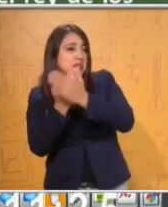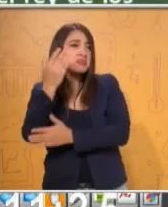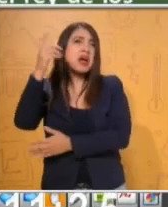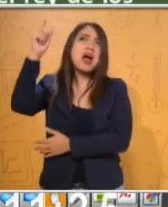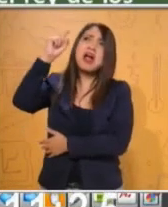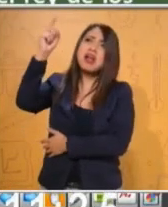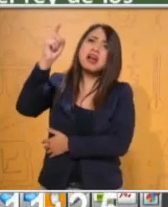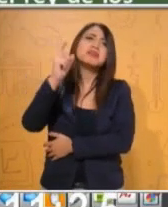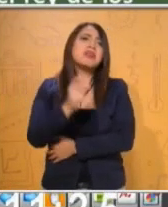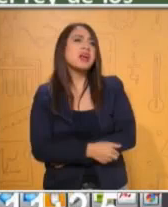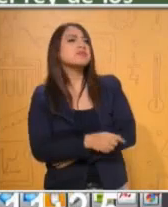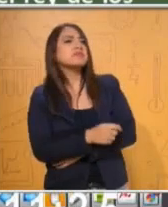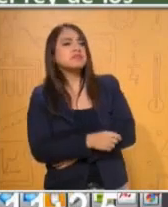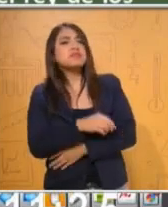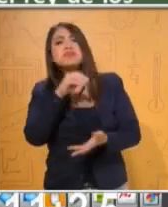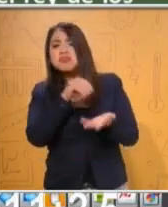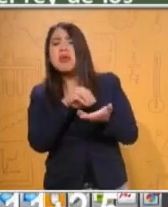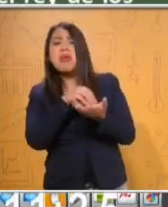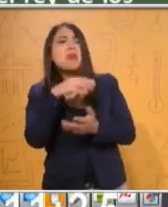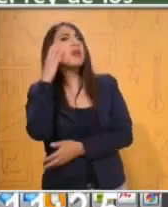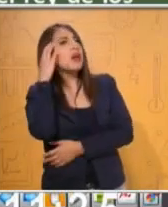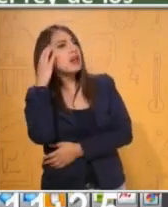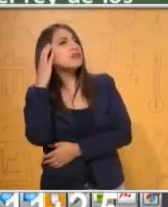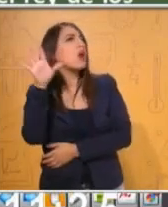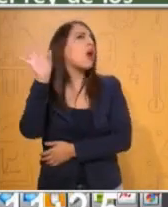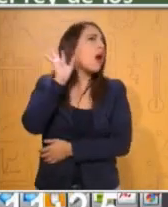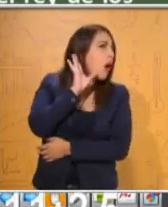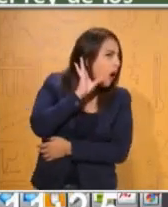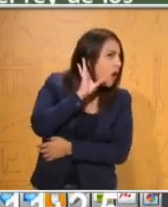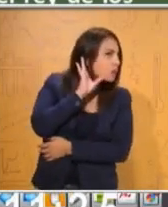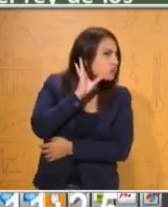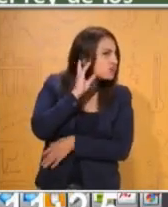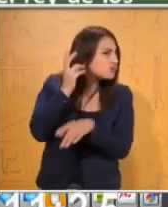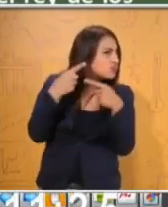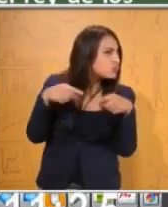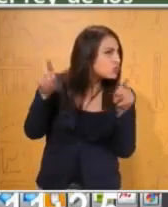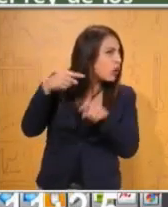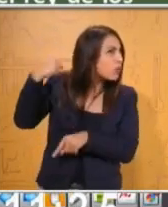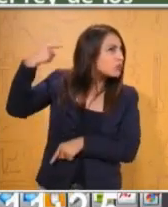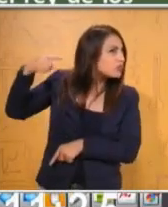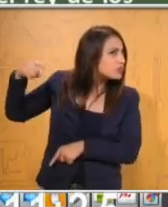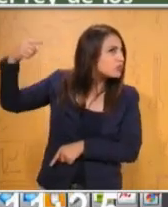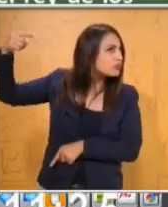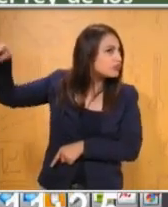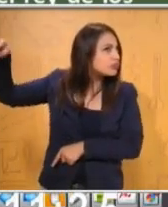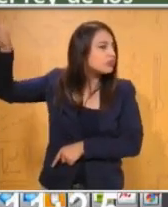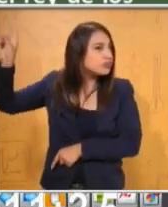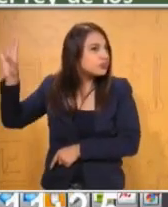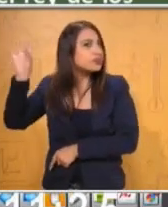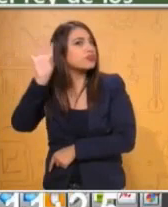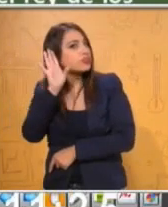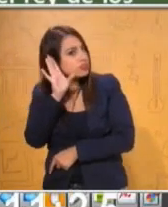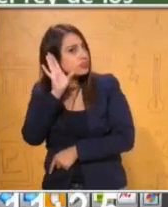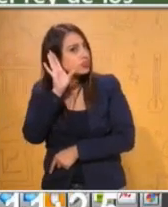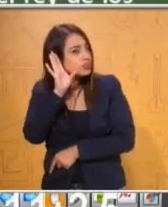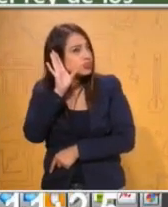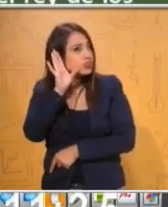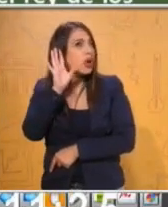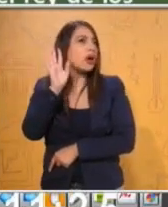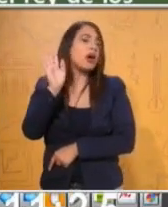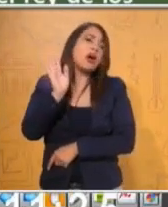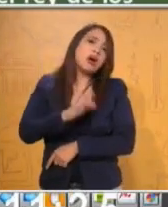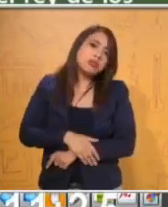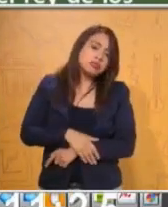la cama todavía cuando oyó que una música muy hermosa llegaba desde afuera. Sonaba tan dulce en sus oídos